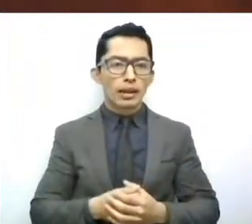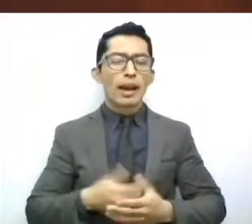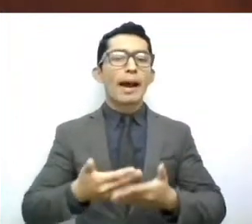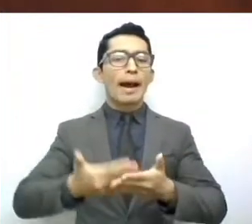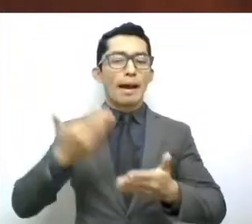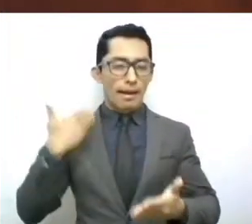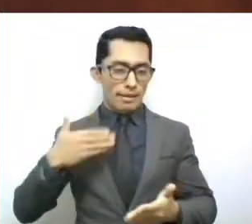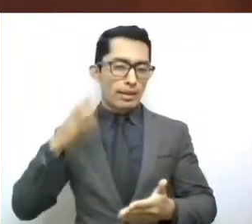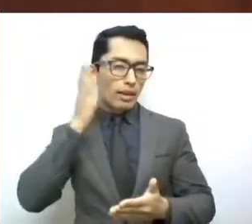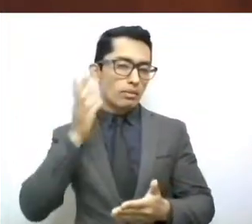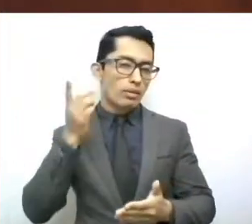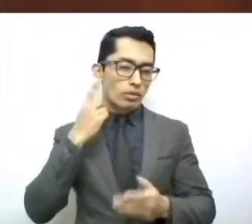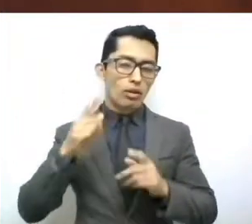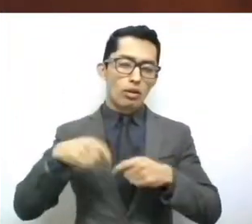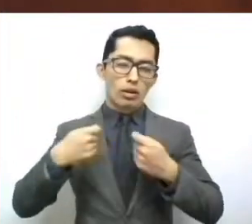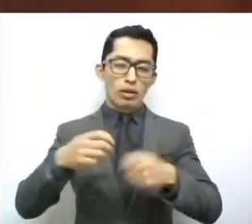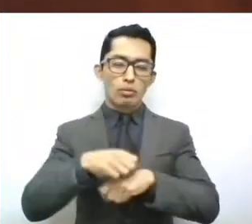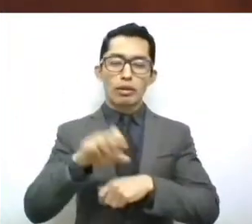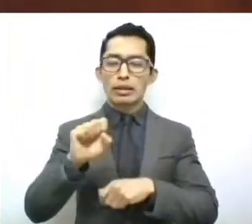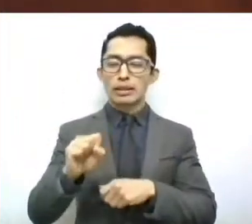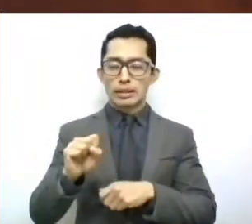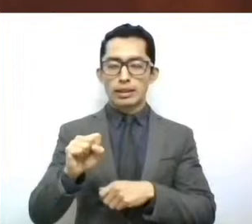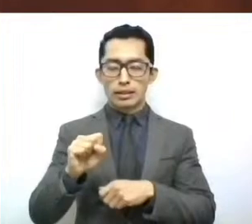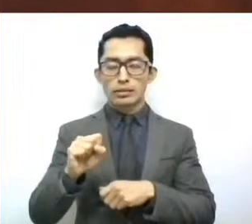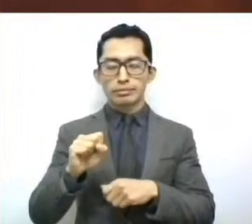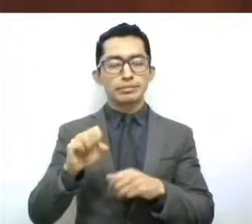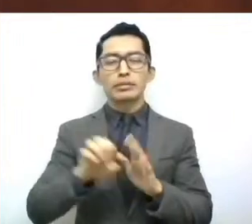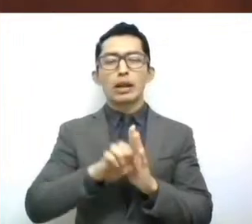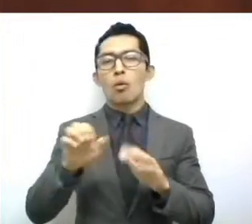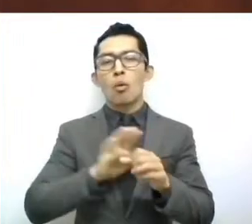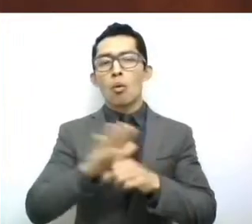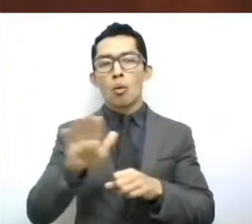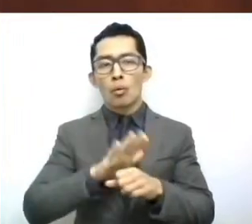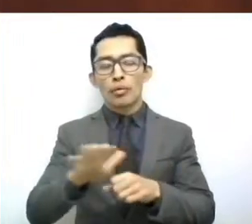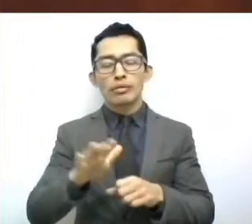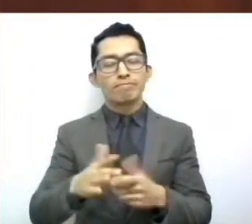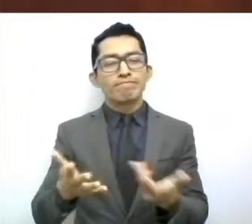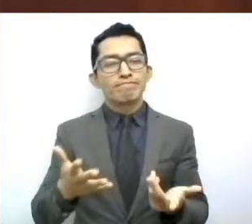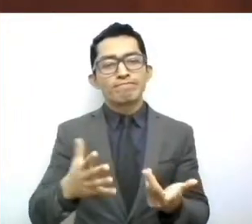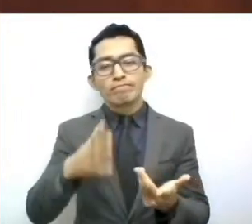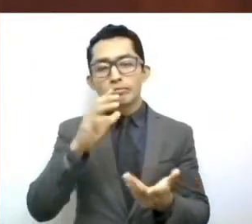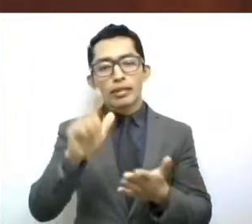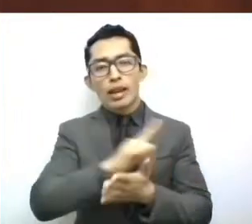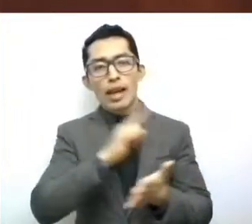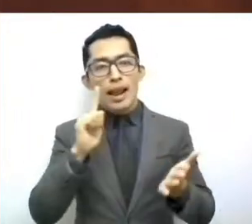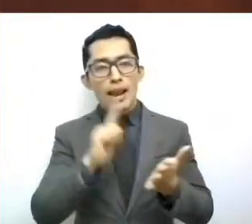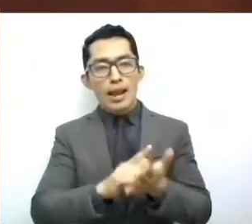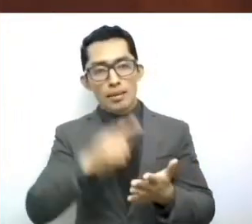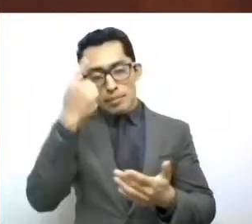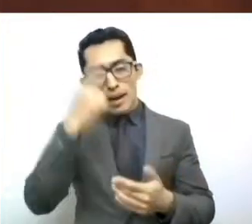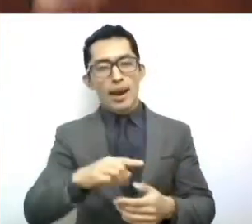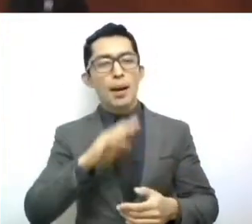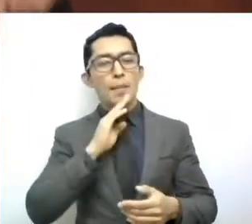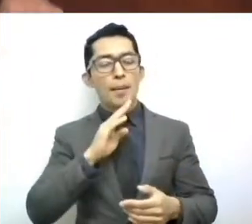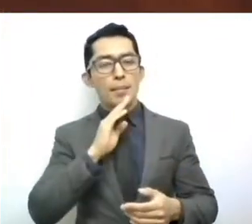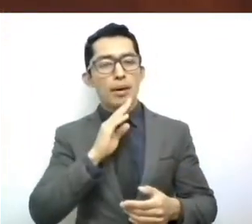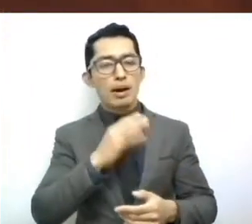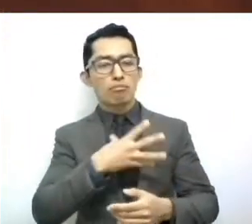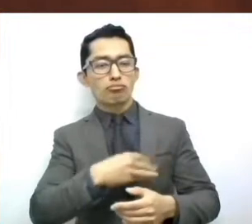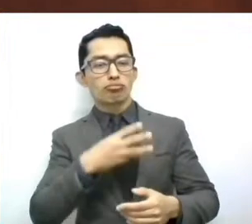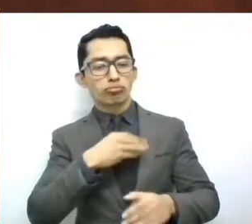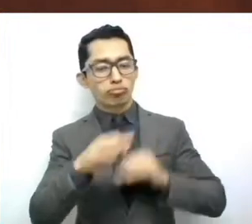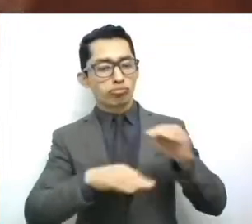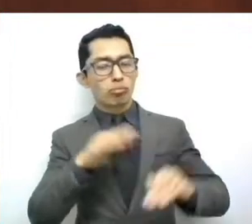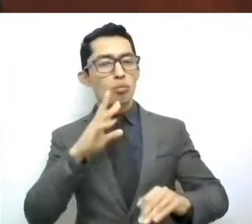Ejemplo de ello fue que no se pudo aprobar la ley de maternidad voluntaria en la pasada